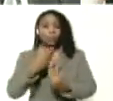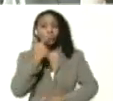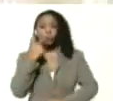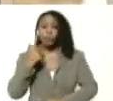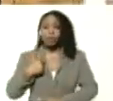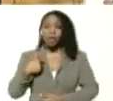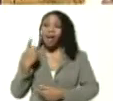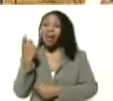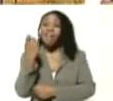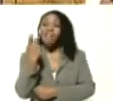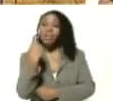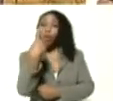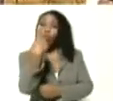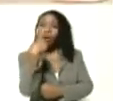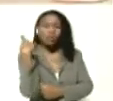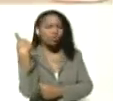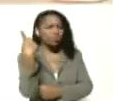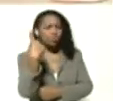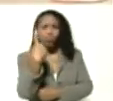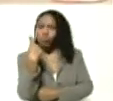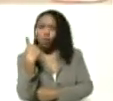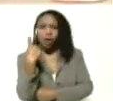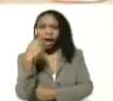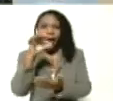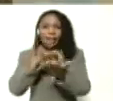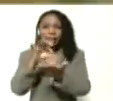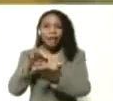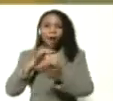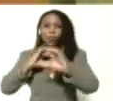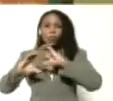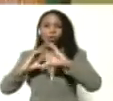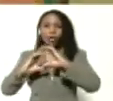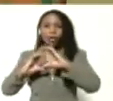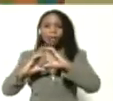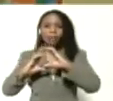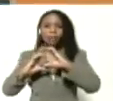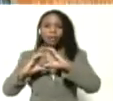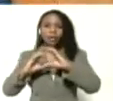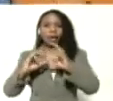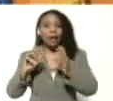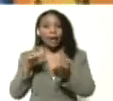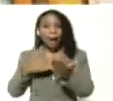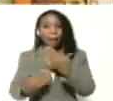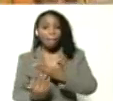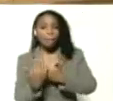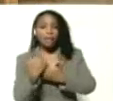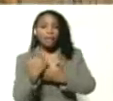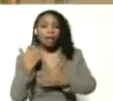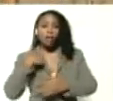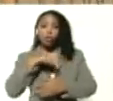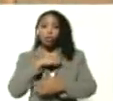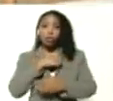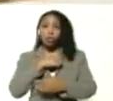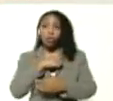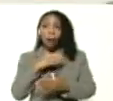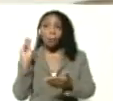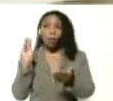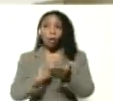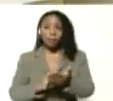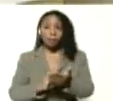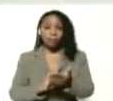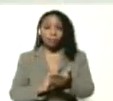a usted le falta una sola estrategia comunicacional, que es la impresa. Y es allí donde nosotros saltamos a ponerla